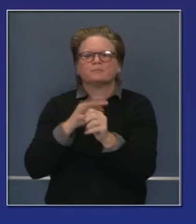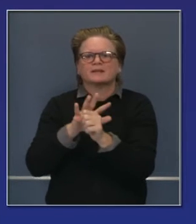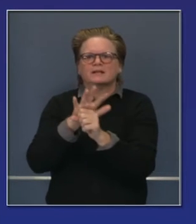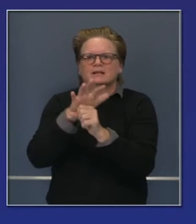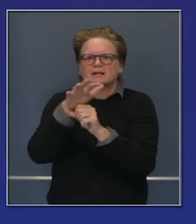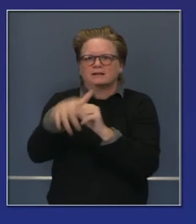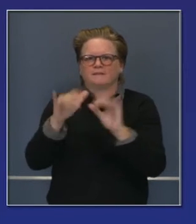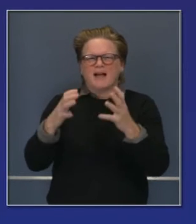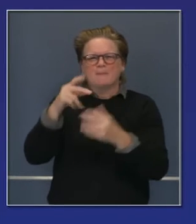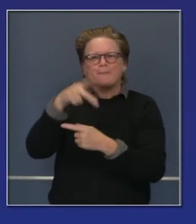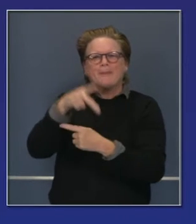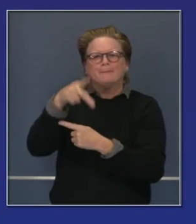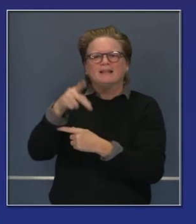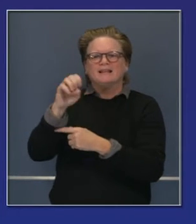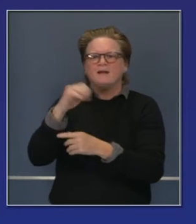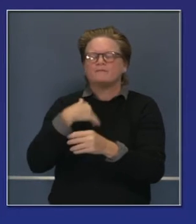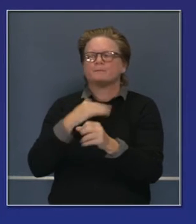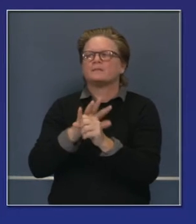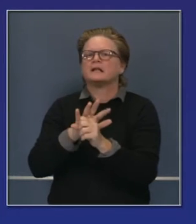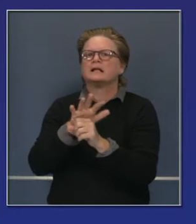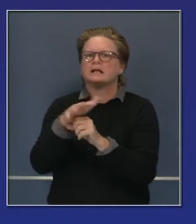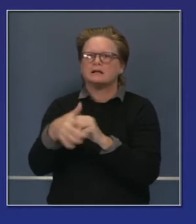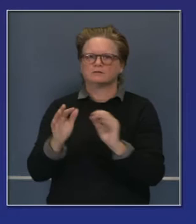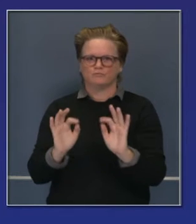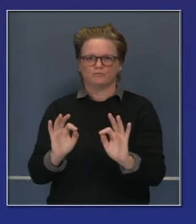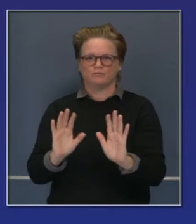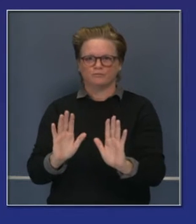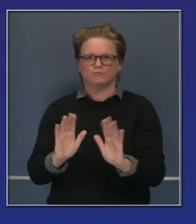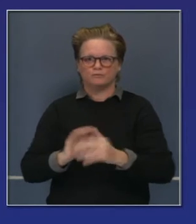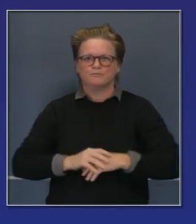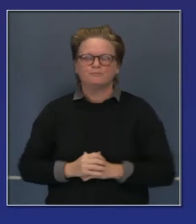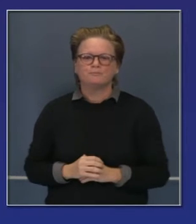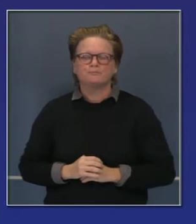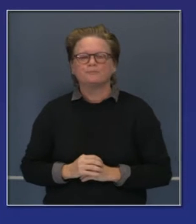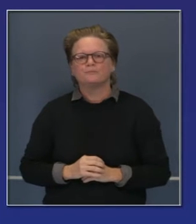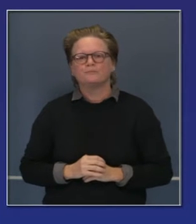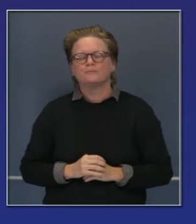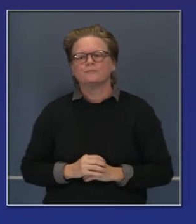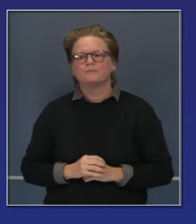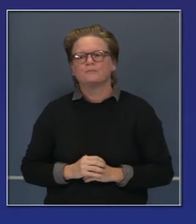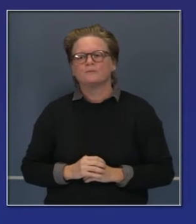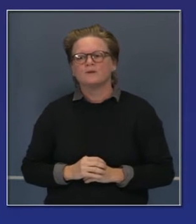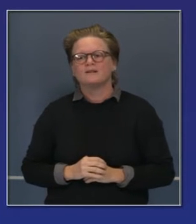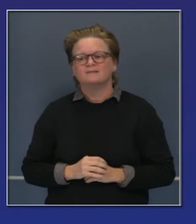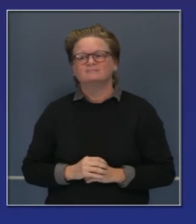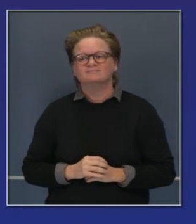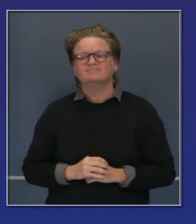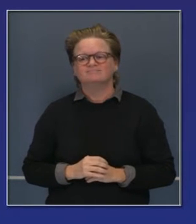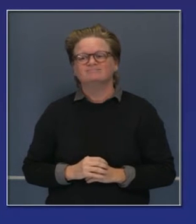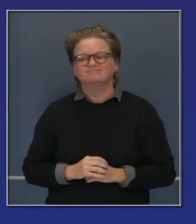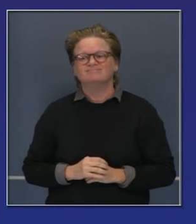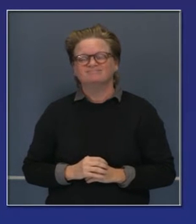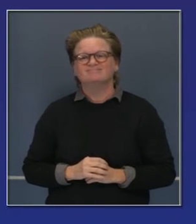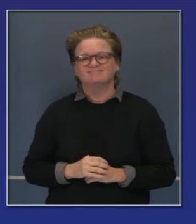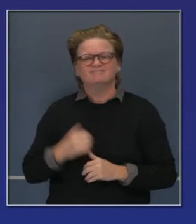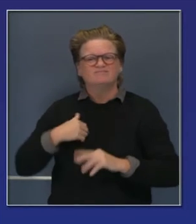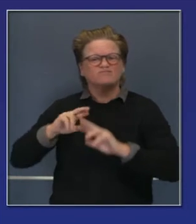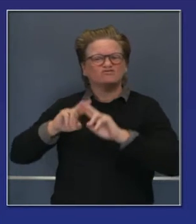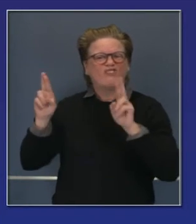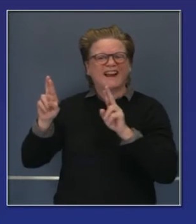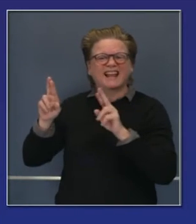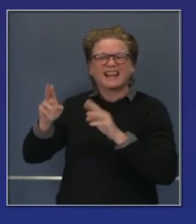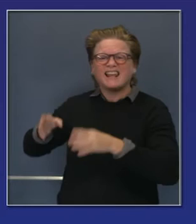esta cifra, las mascarillas N95, mascarillas quirúrgicas, tenemos una cantidad